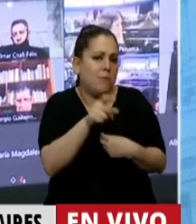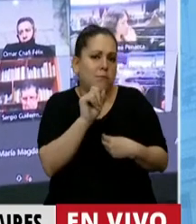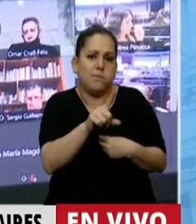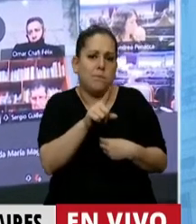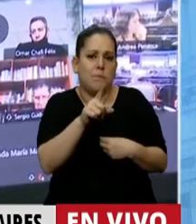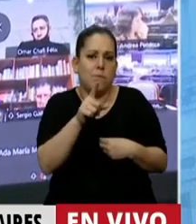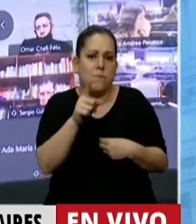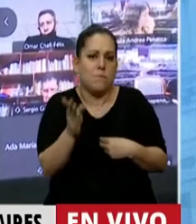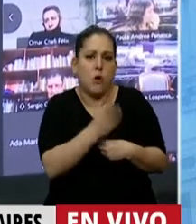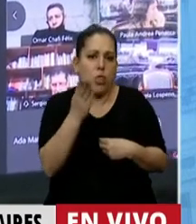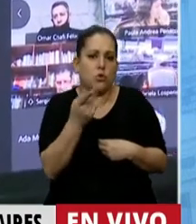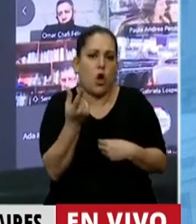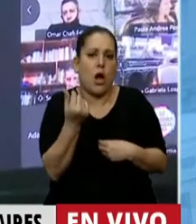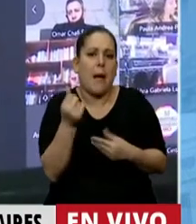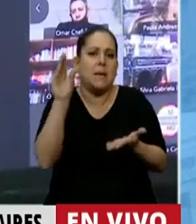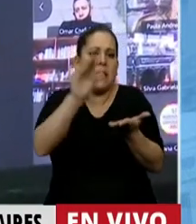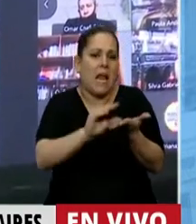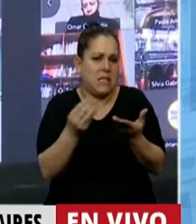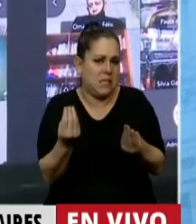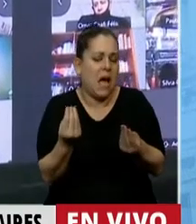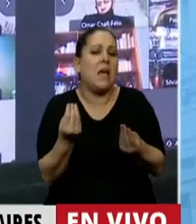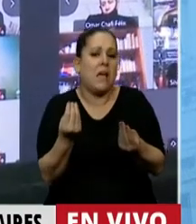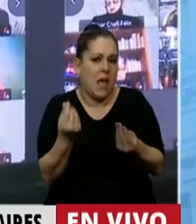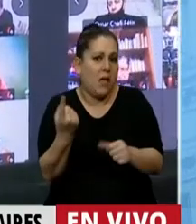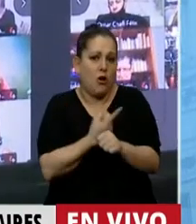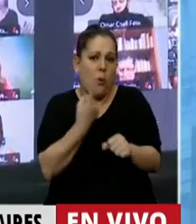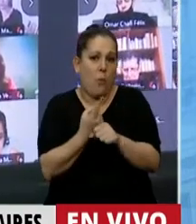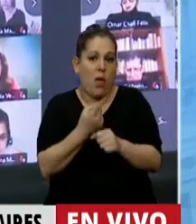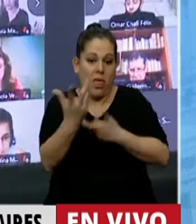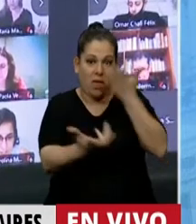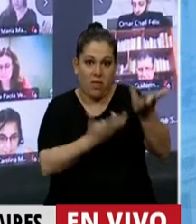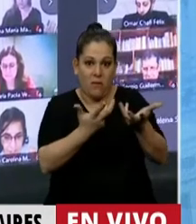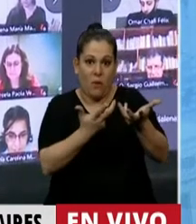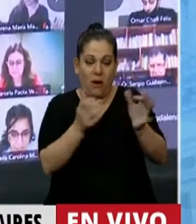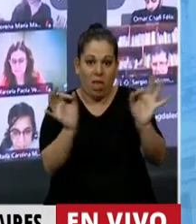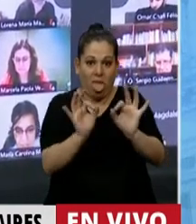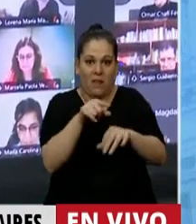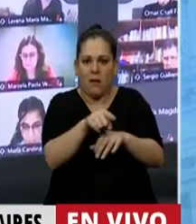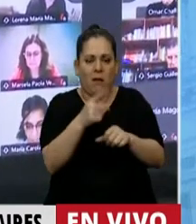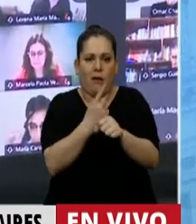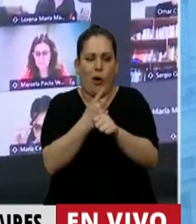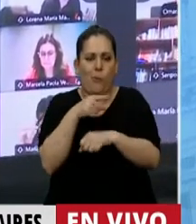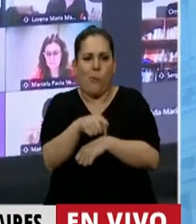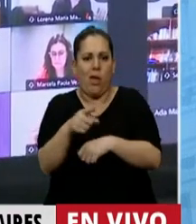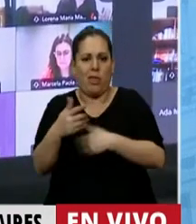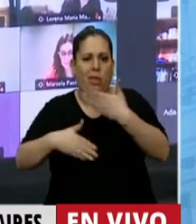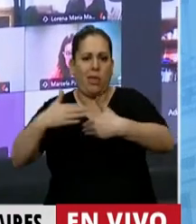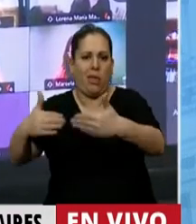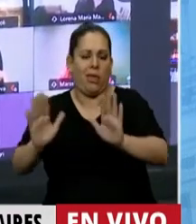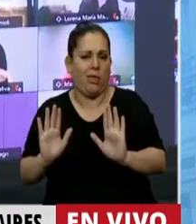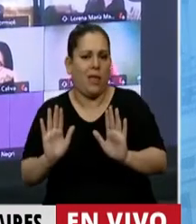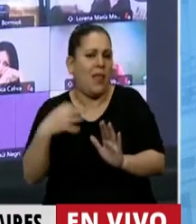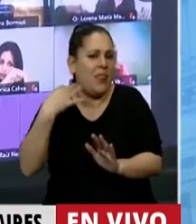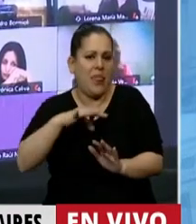capitalista que no puede sino desenvolver su actividad a costa de una